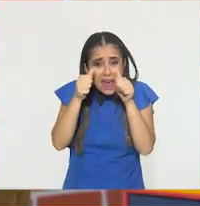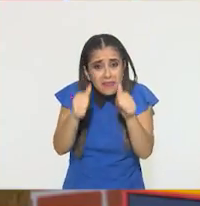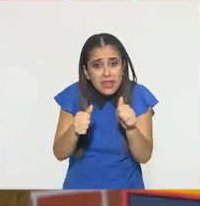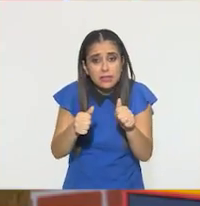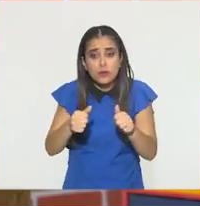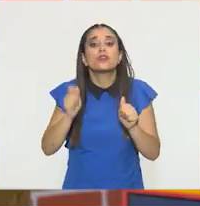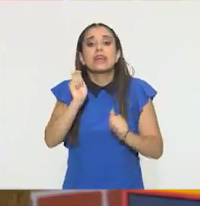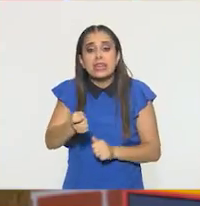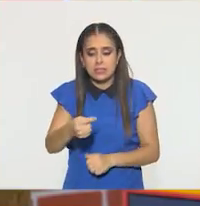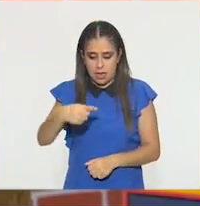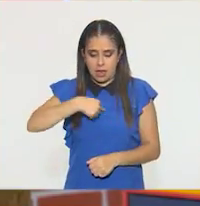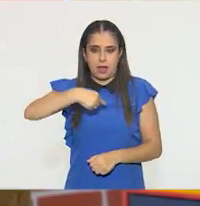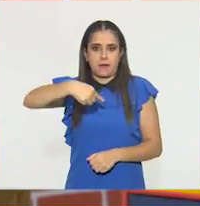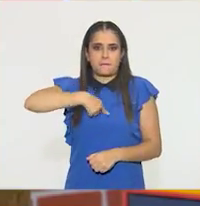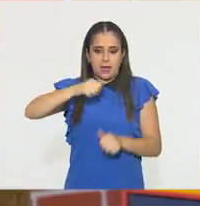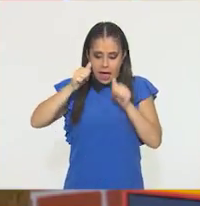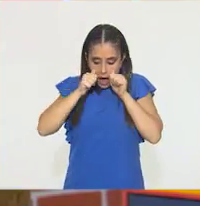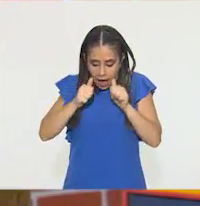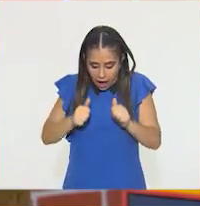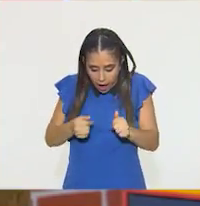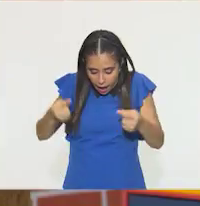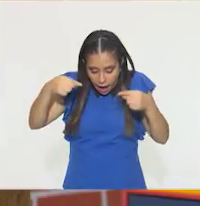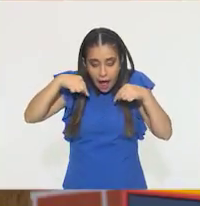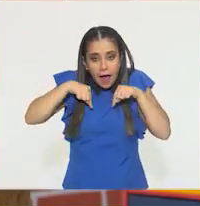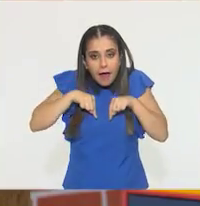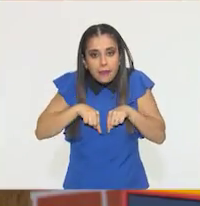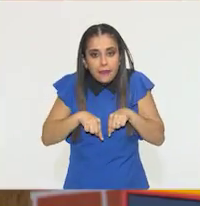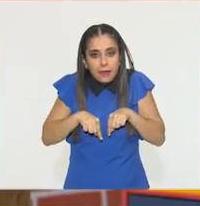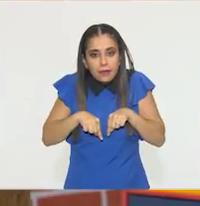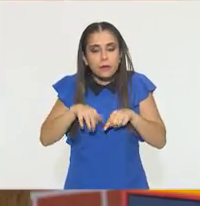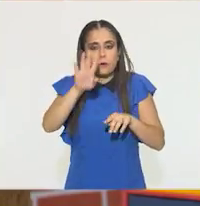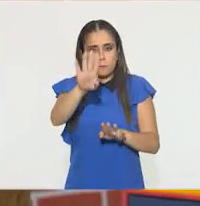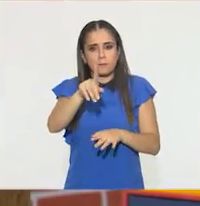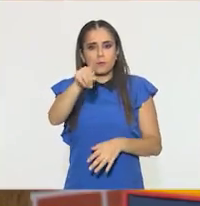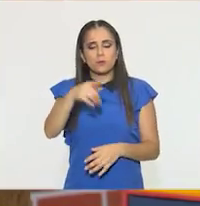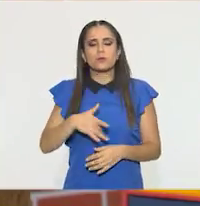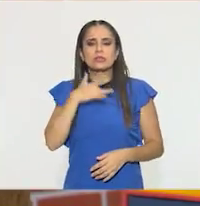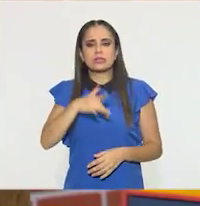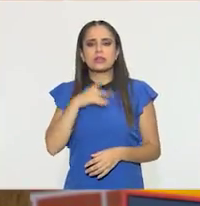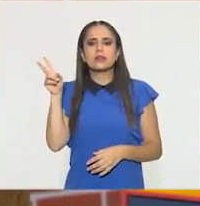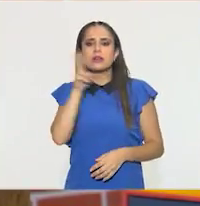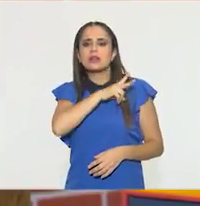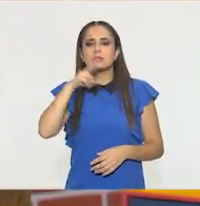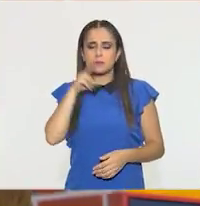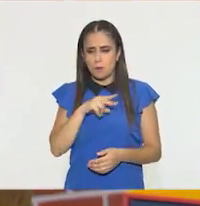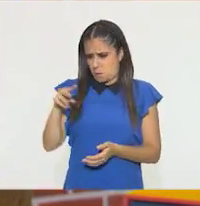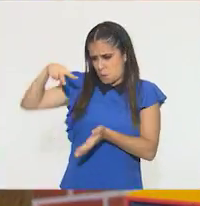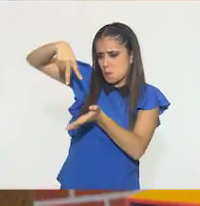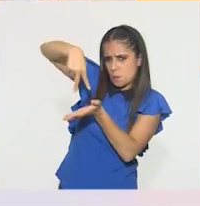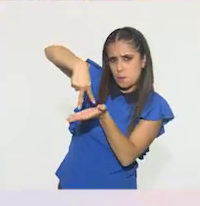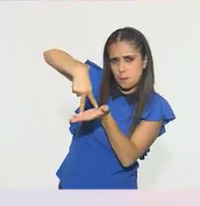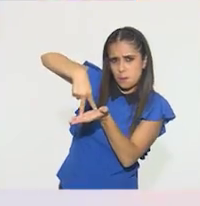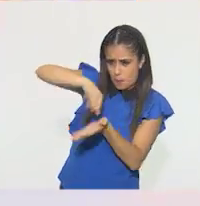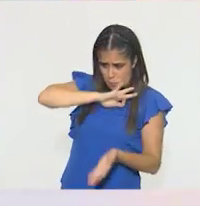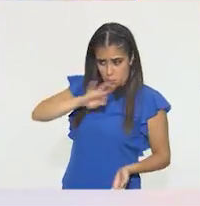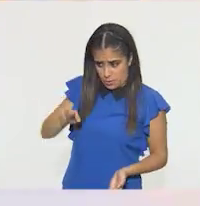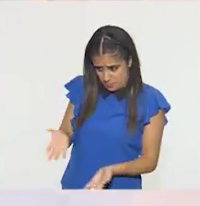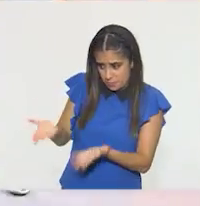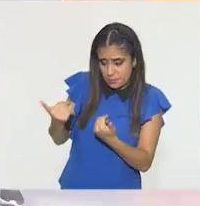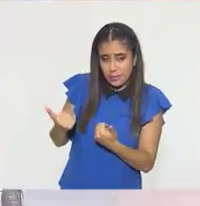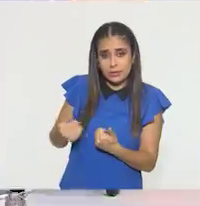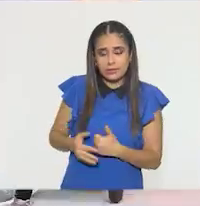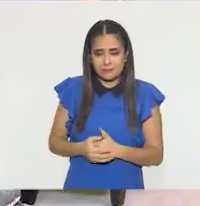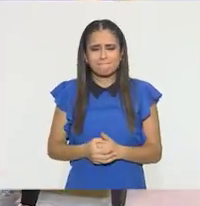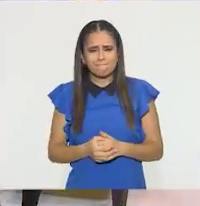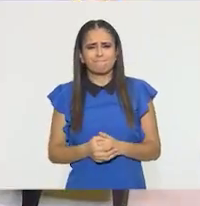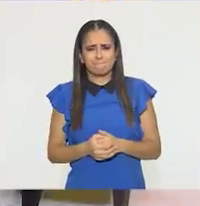nosotros mismos, a nuestro interior. Empecemos con la respiración. ¿Nos ponemos de pie tantito, María? Claro que sí. Nos ponemos